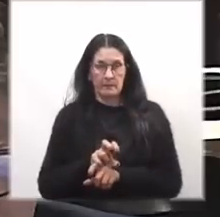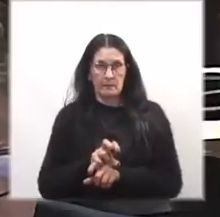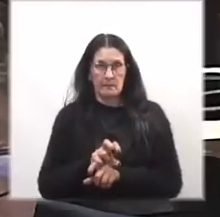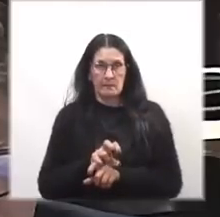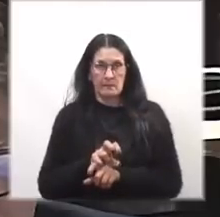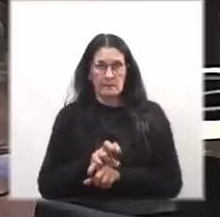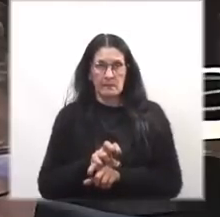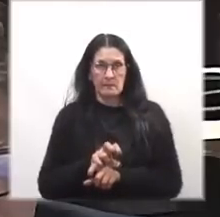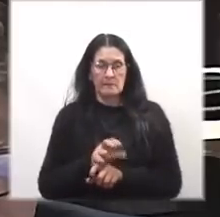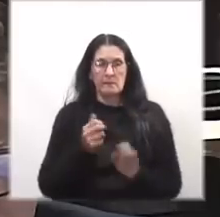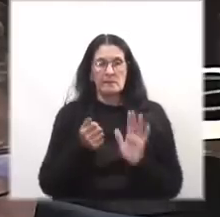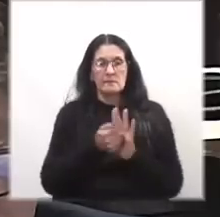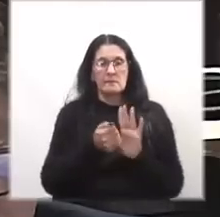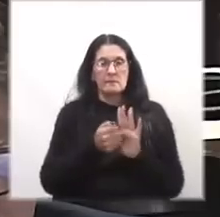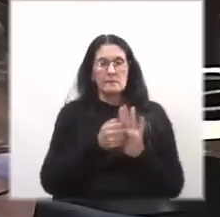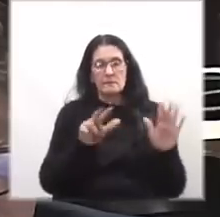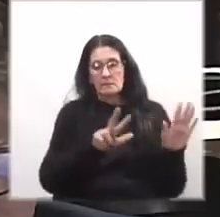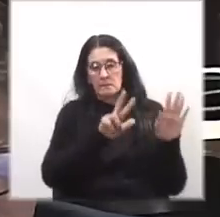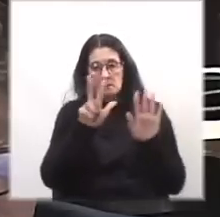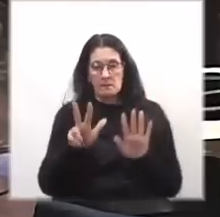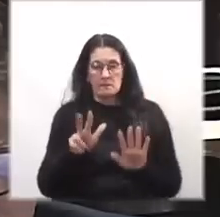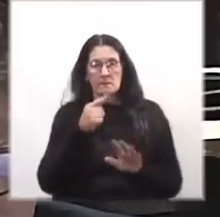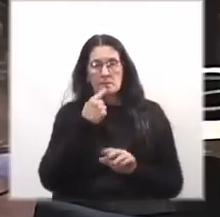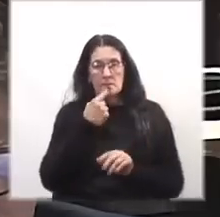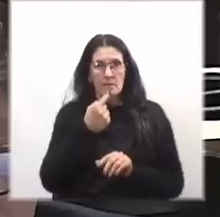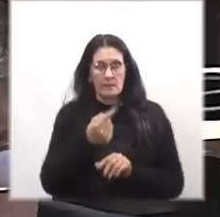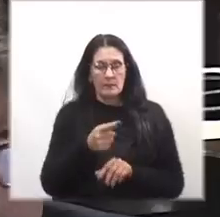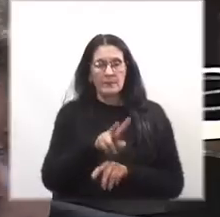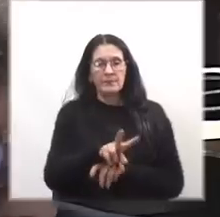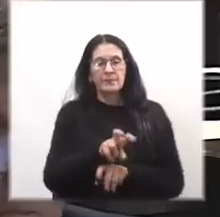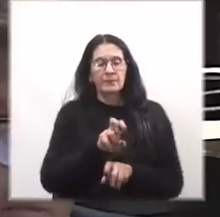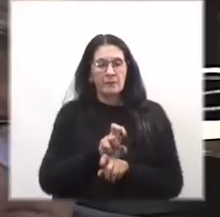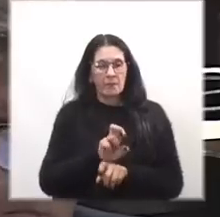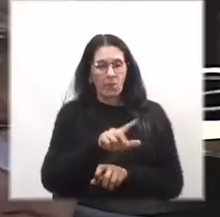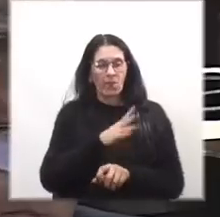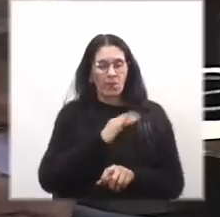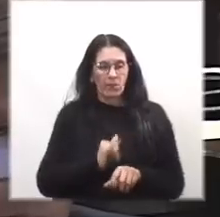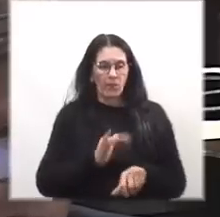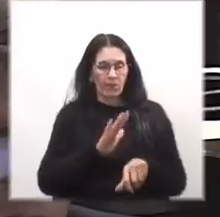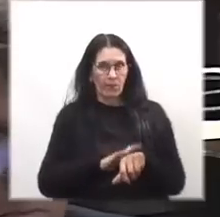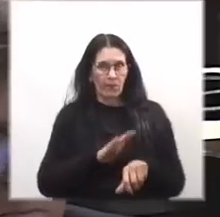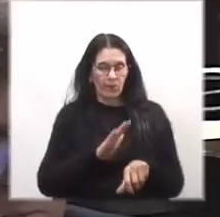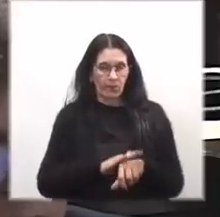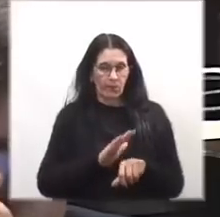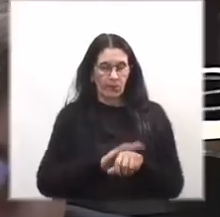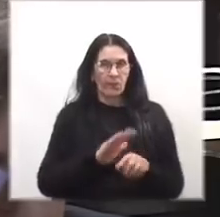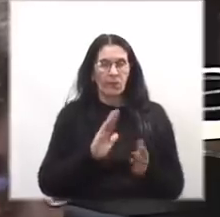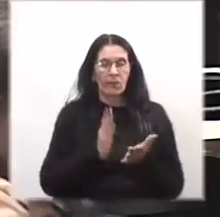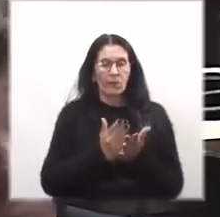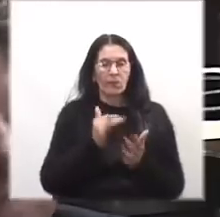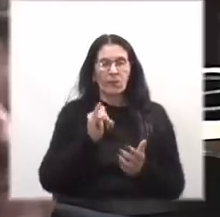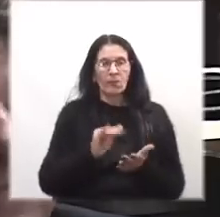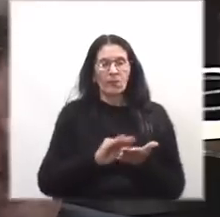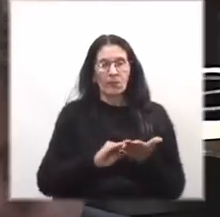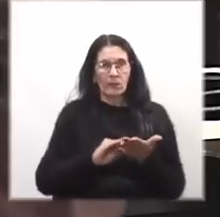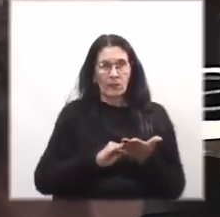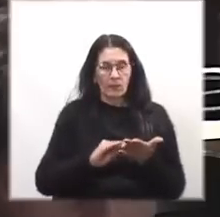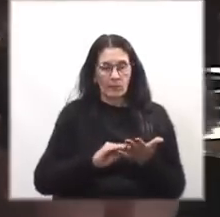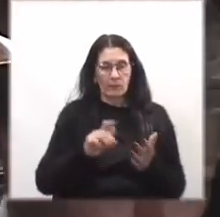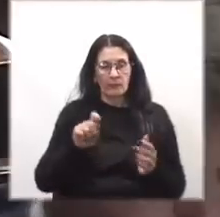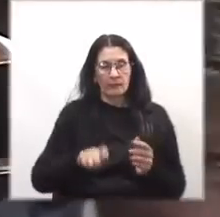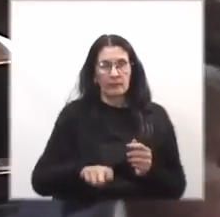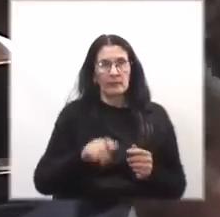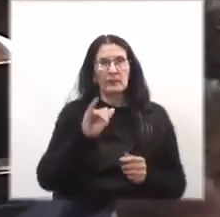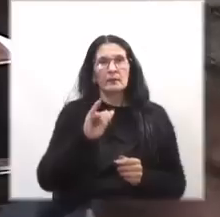que en el artículo 8 dice los fiscales tendrán responsabilidad penal, civil y administrativa para los actos